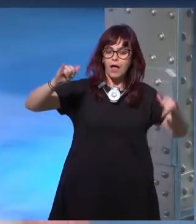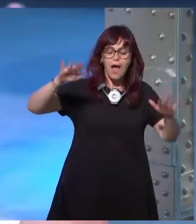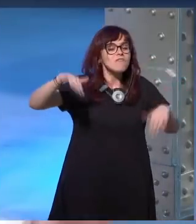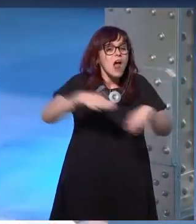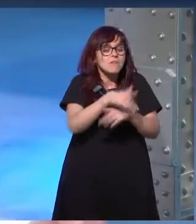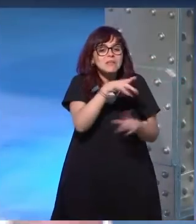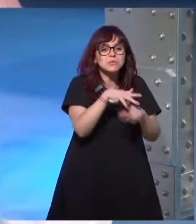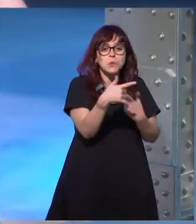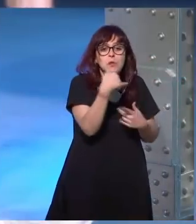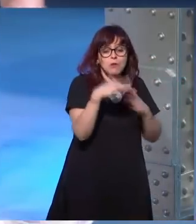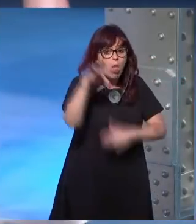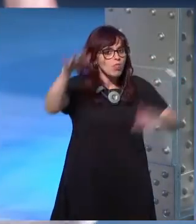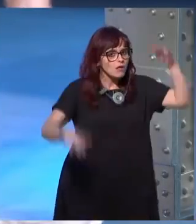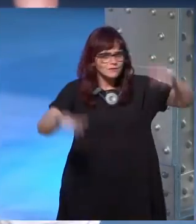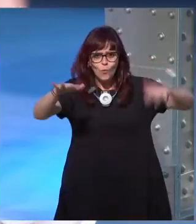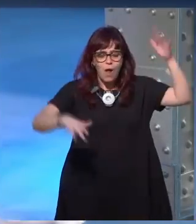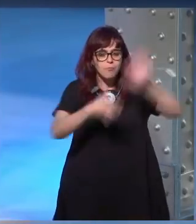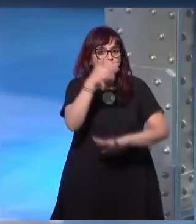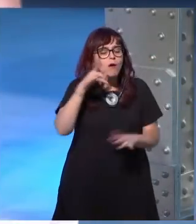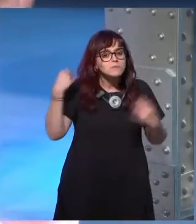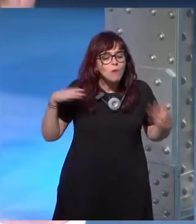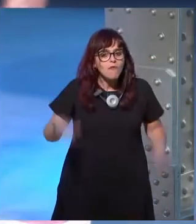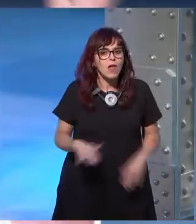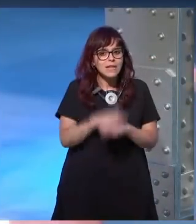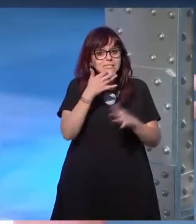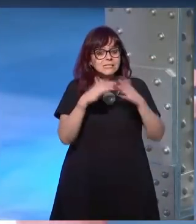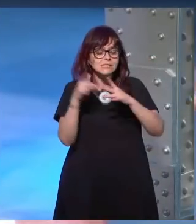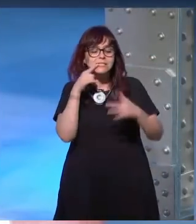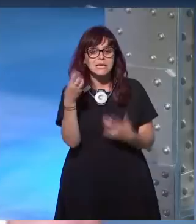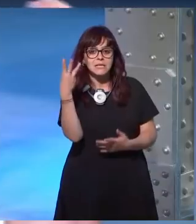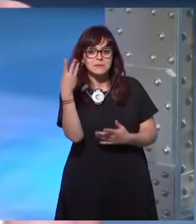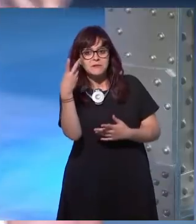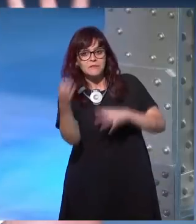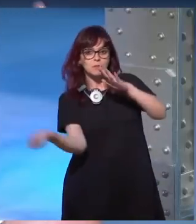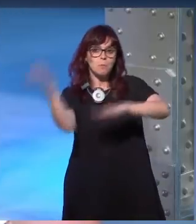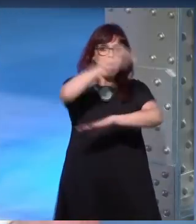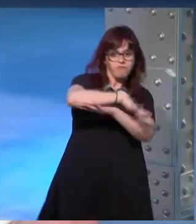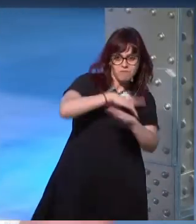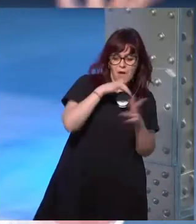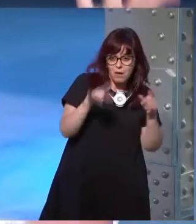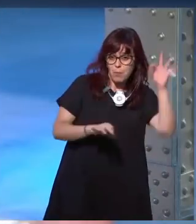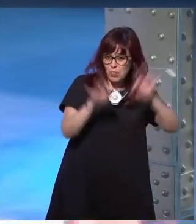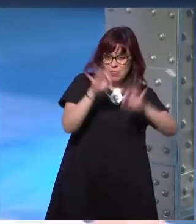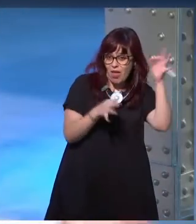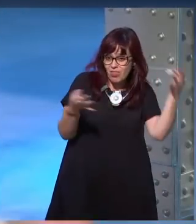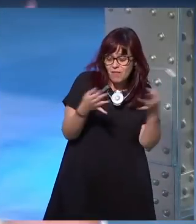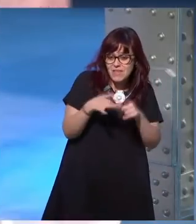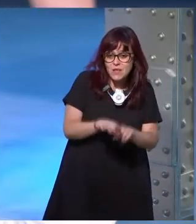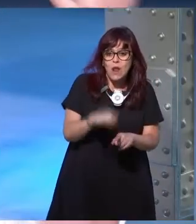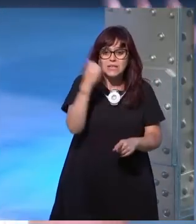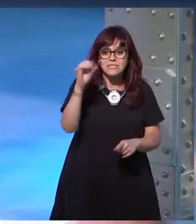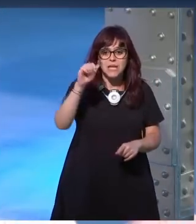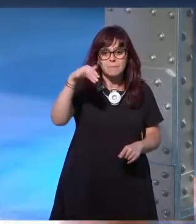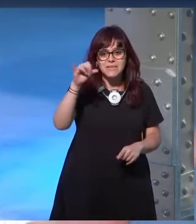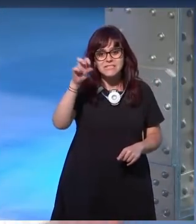vivías en una situación de desigualdad que eras el 80% que si crece el otro porcentaje tiene que seguir está Jamie Singh